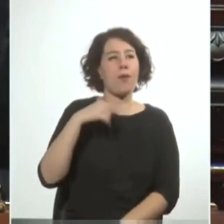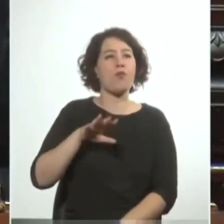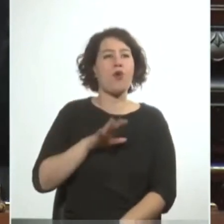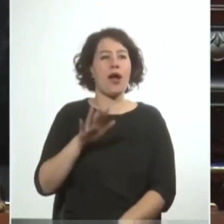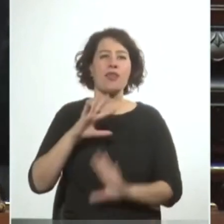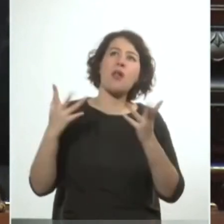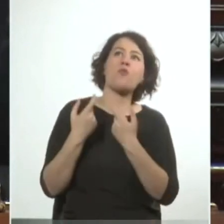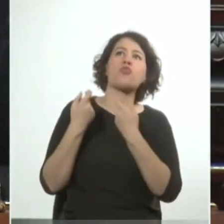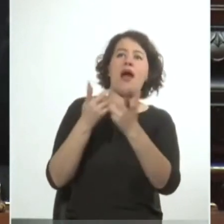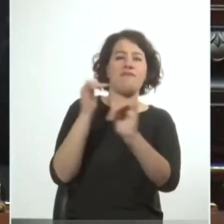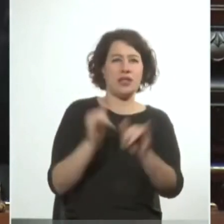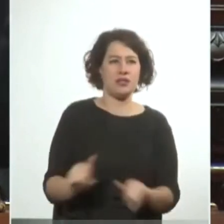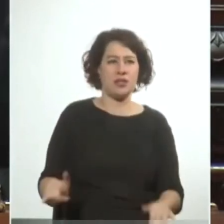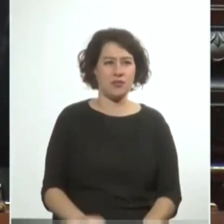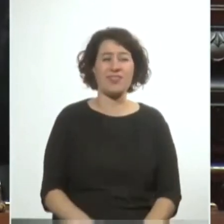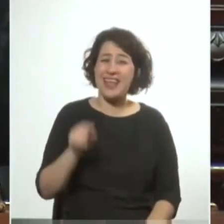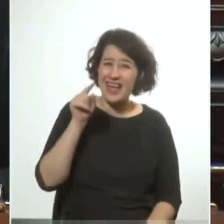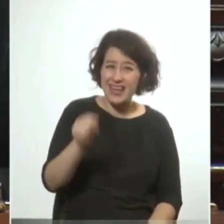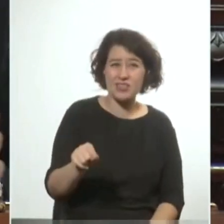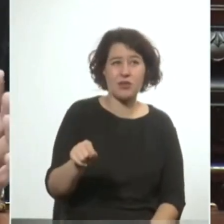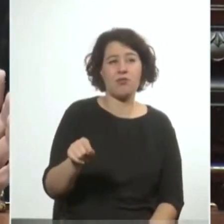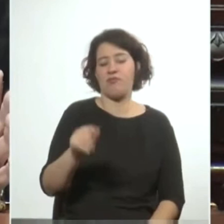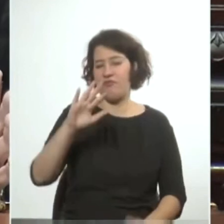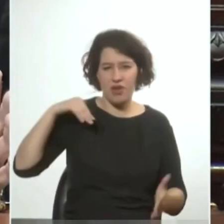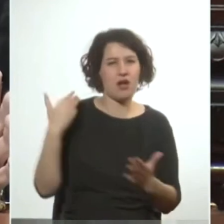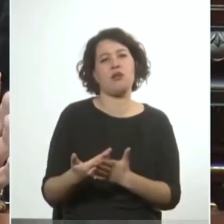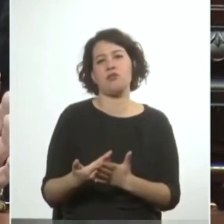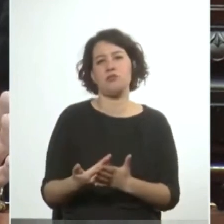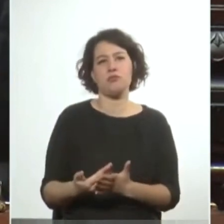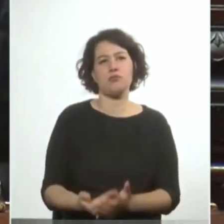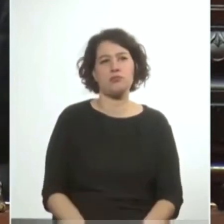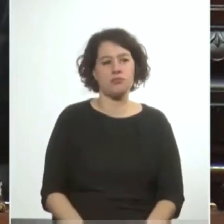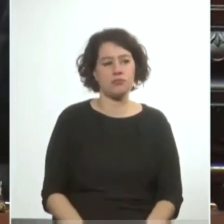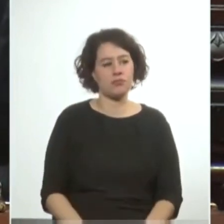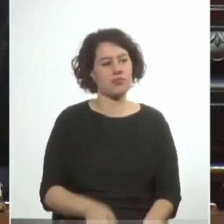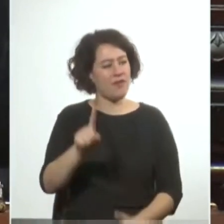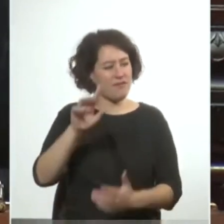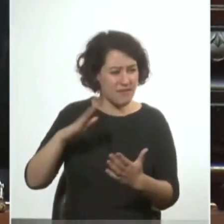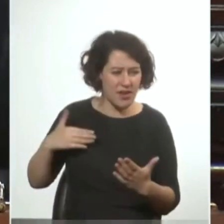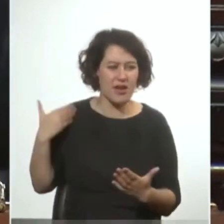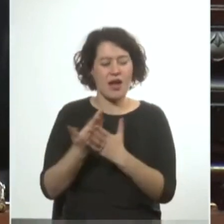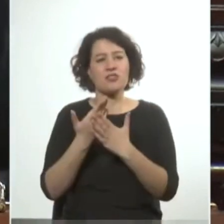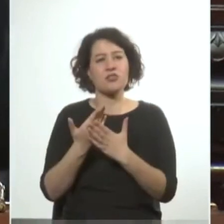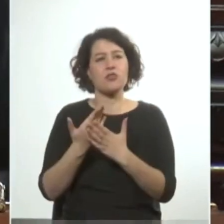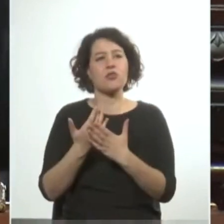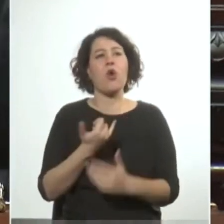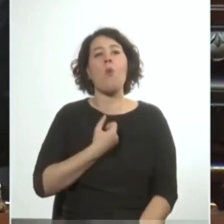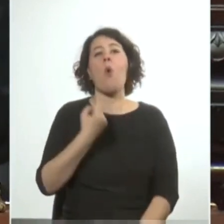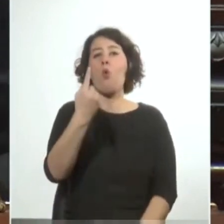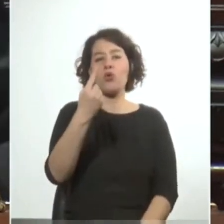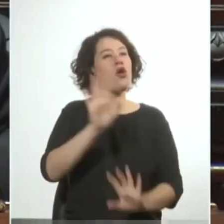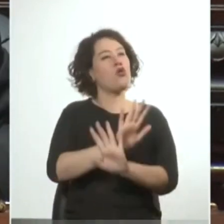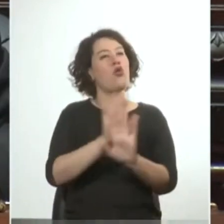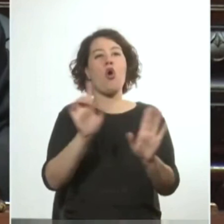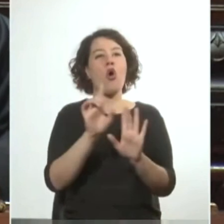del mundo sean felices y eso fue un rotundo fracaso y el rotundo fracaso se sustentó en una cosa no